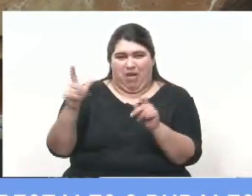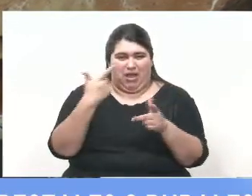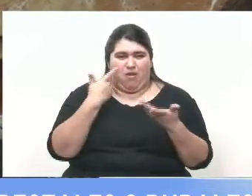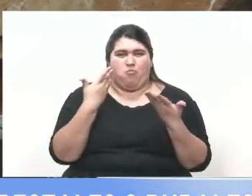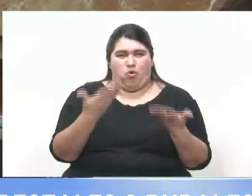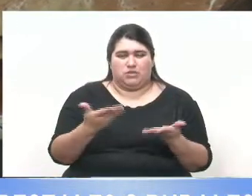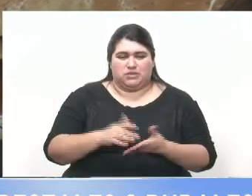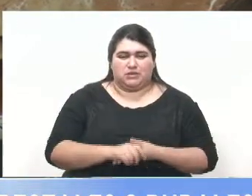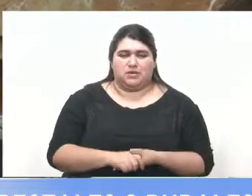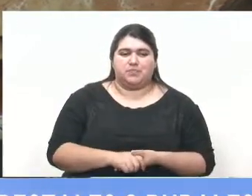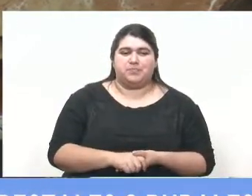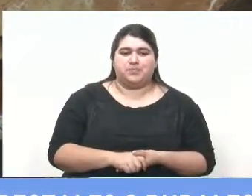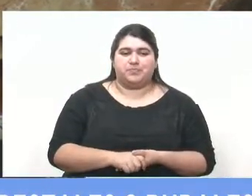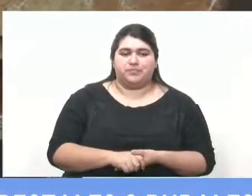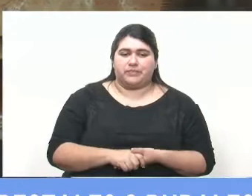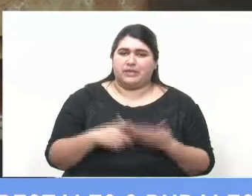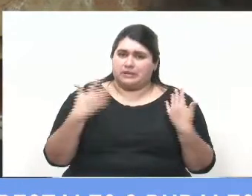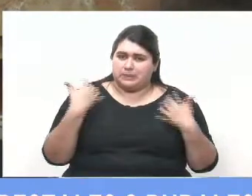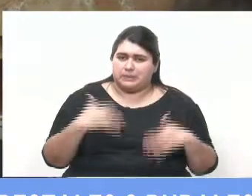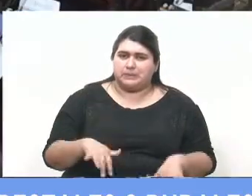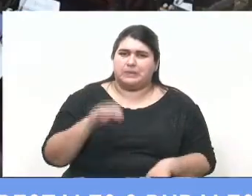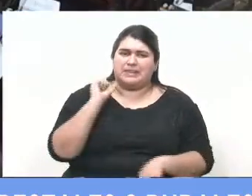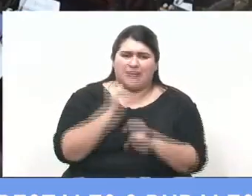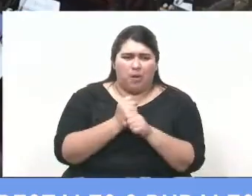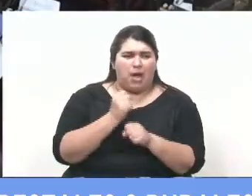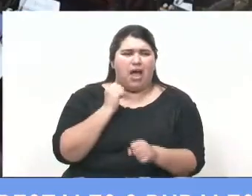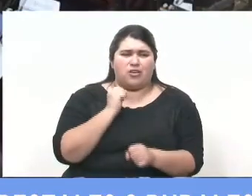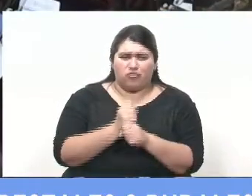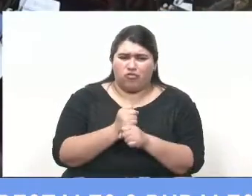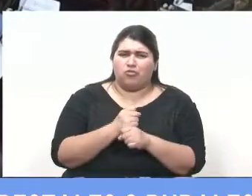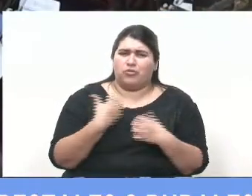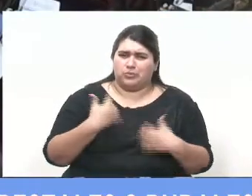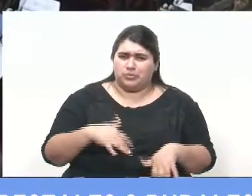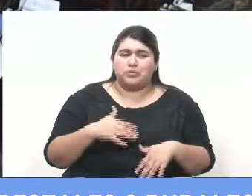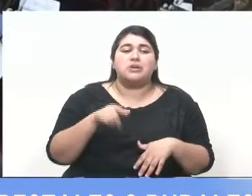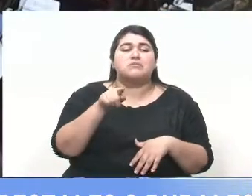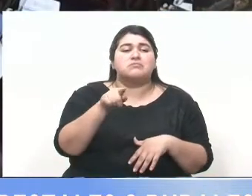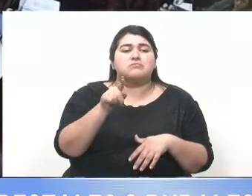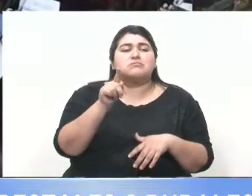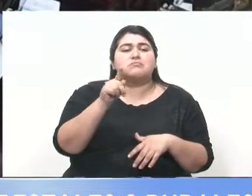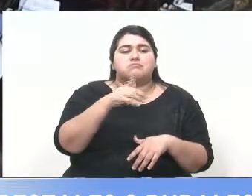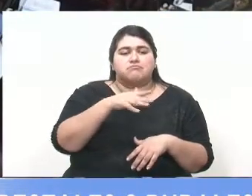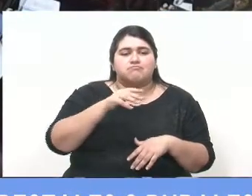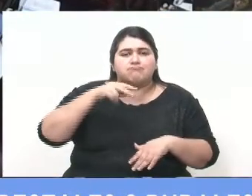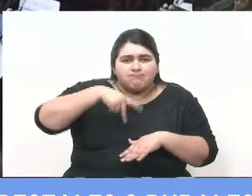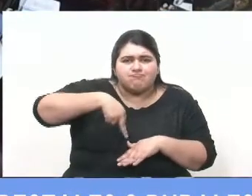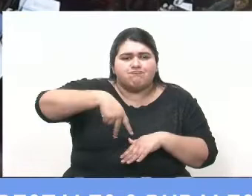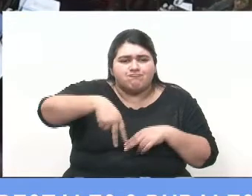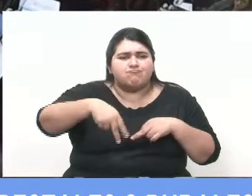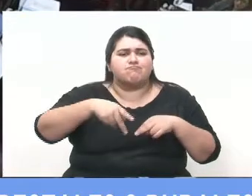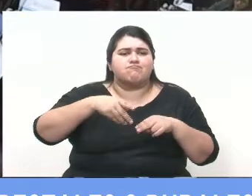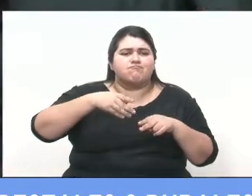el enorme trabajo que realizan y lo que significa el combate